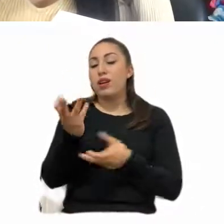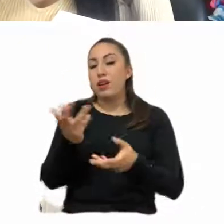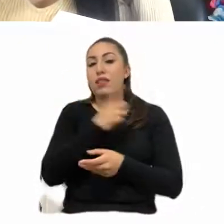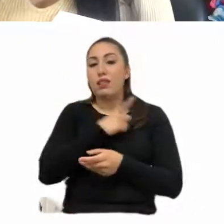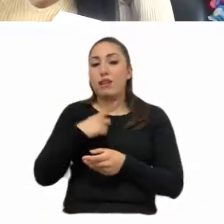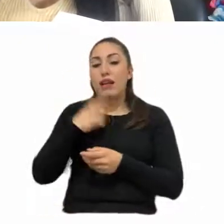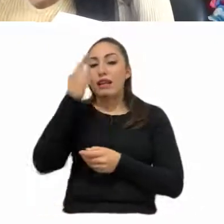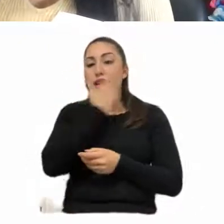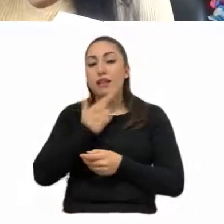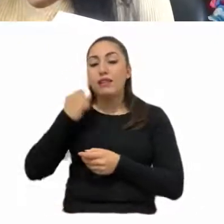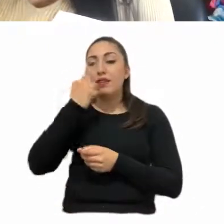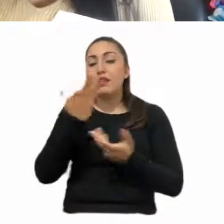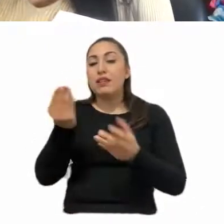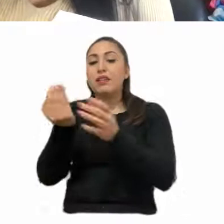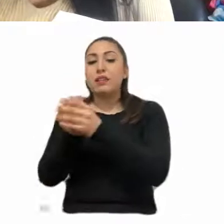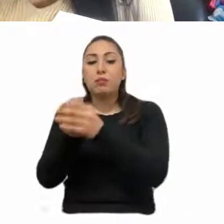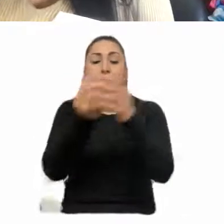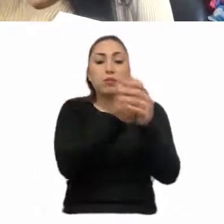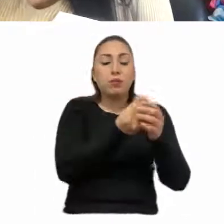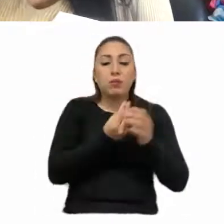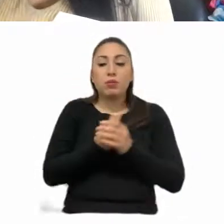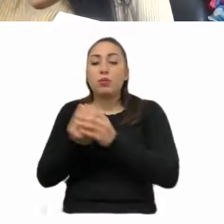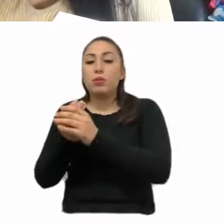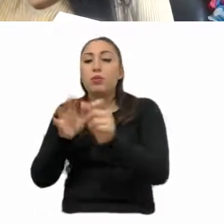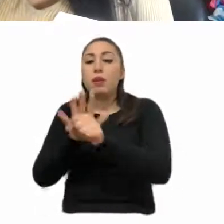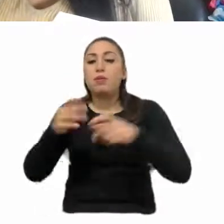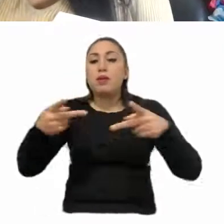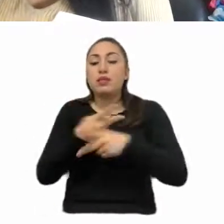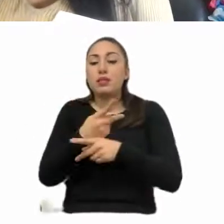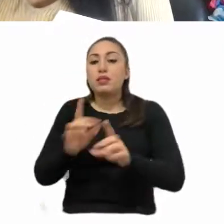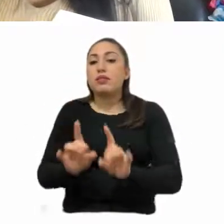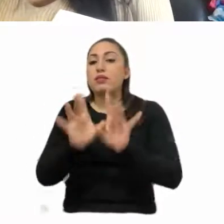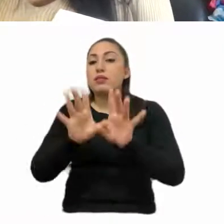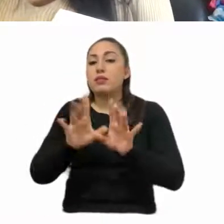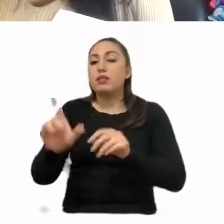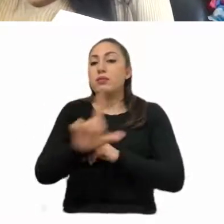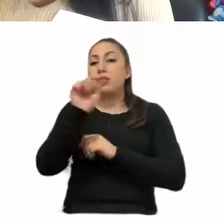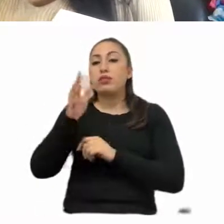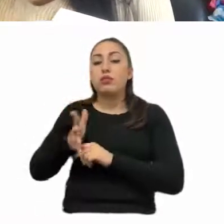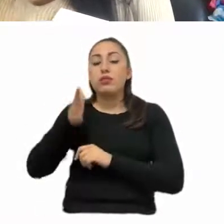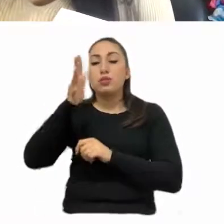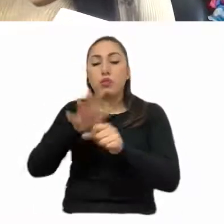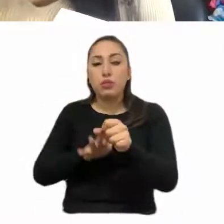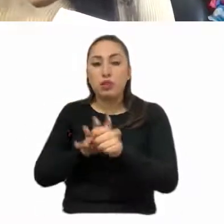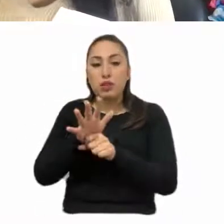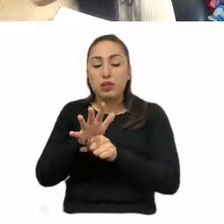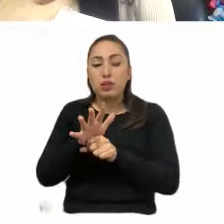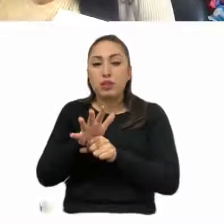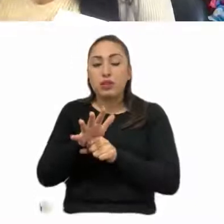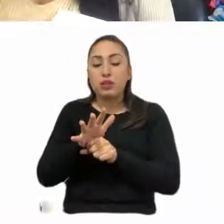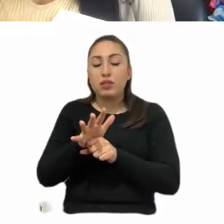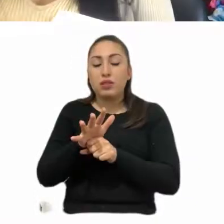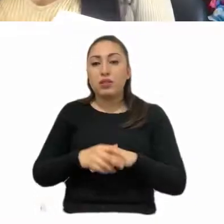la naturaleza de qué tipo de afectación puede haber, qué puede surgir, qué puede impactar precisamente